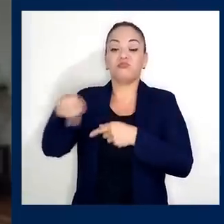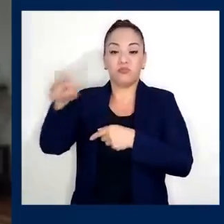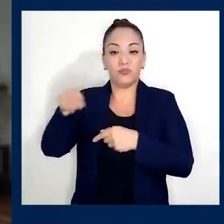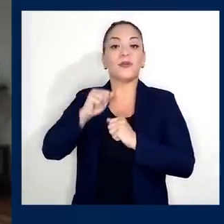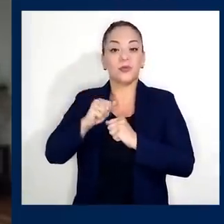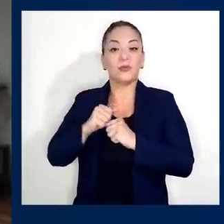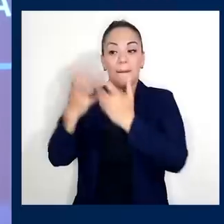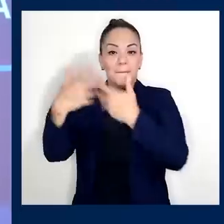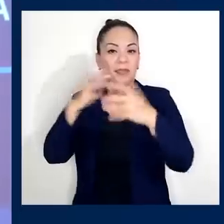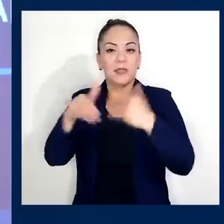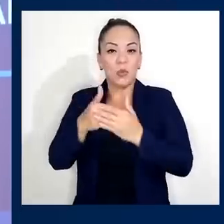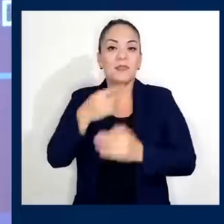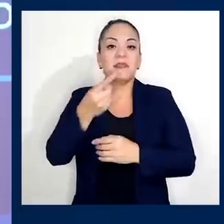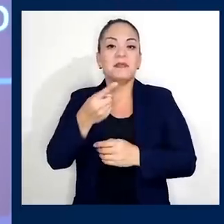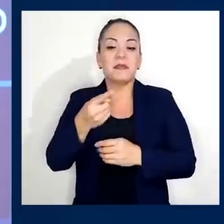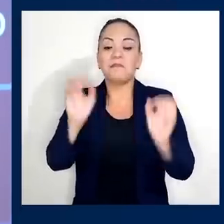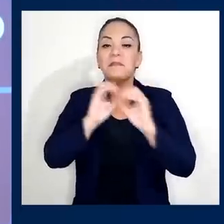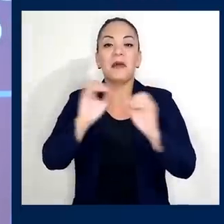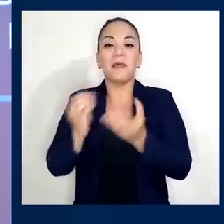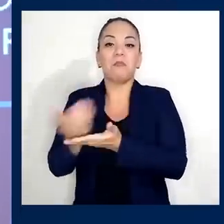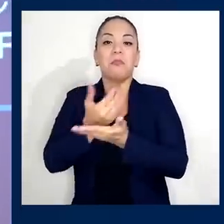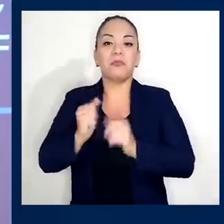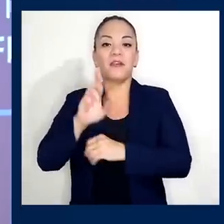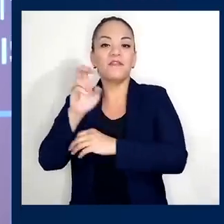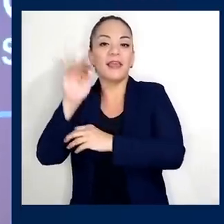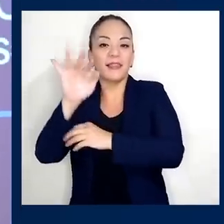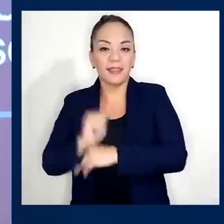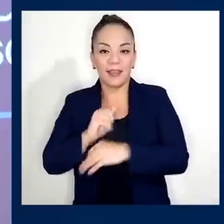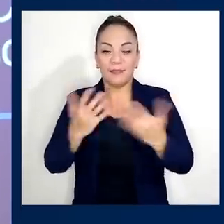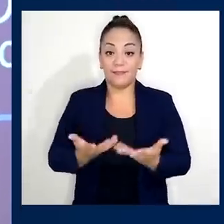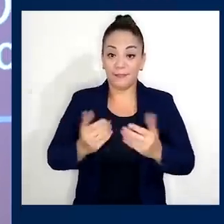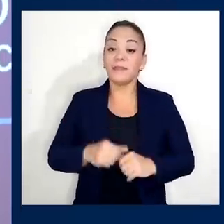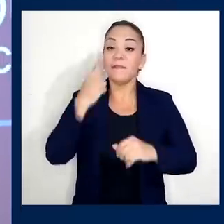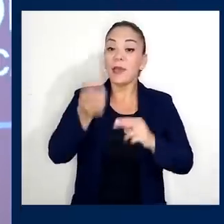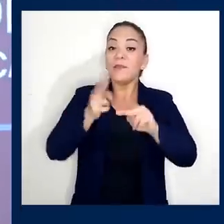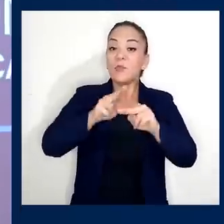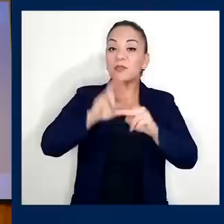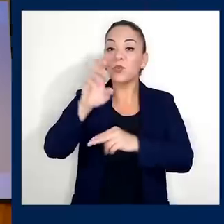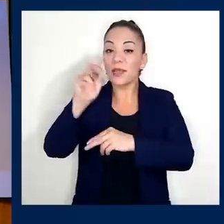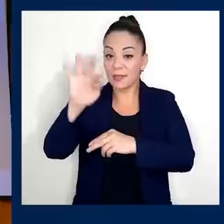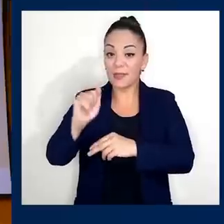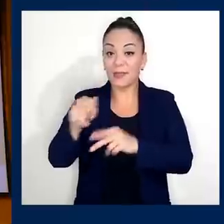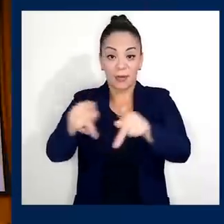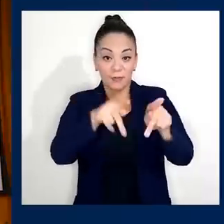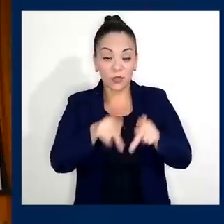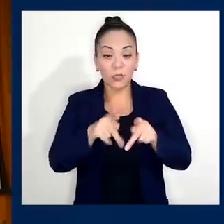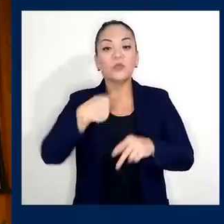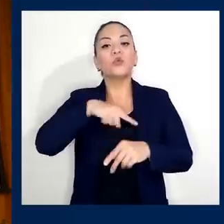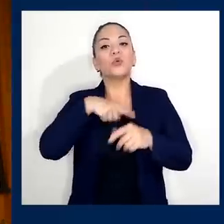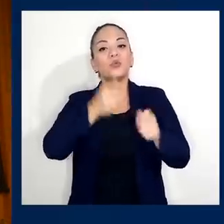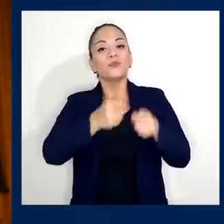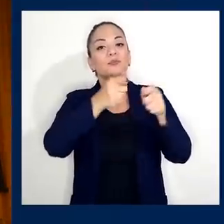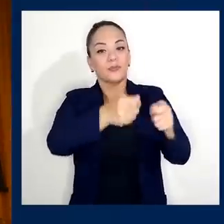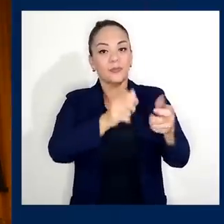cero renta. Sobre el impuesto de la renta de las personas, le propusimos a la Asamblea